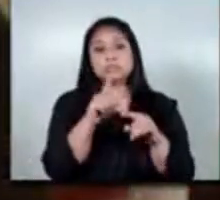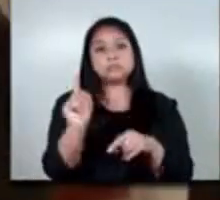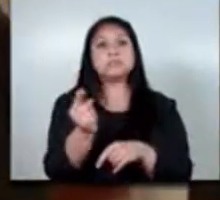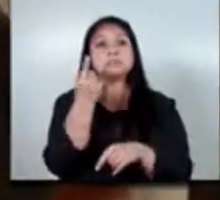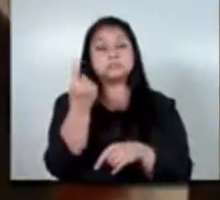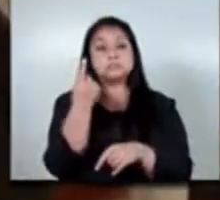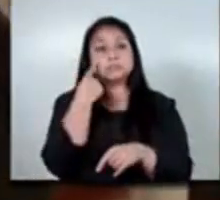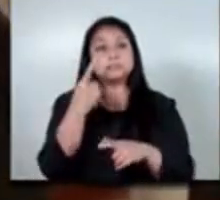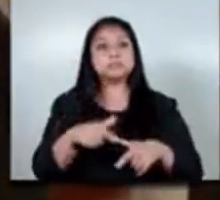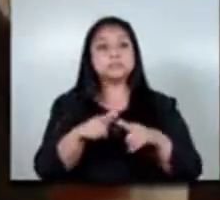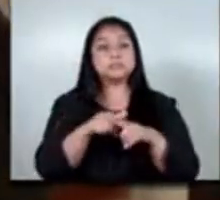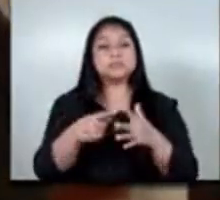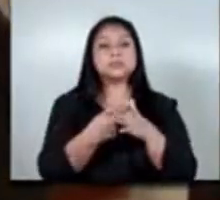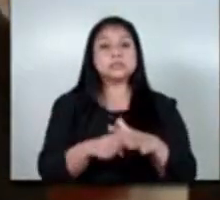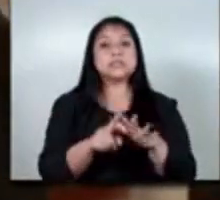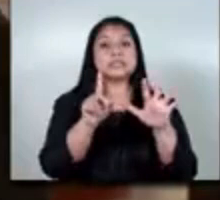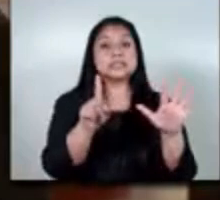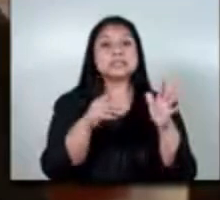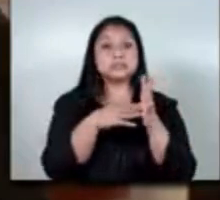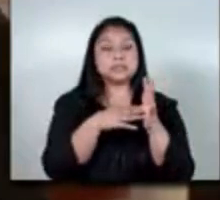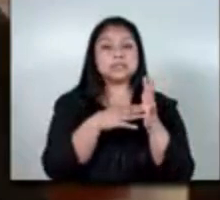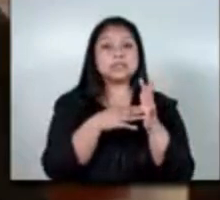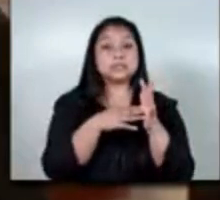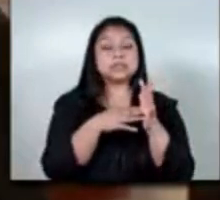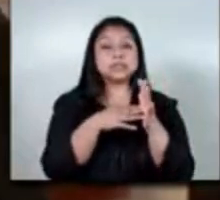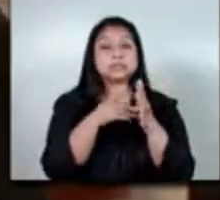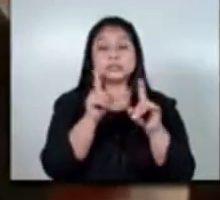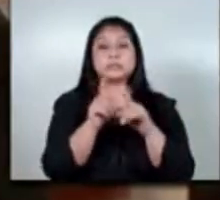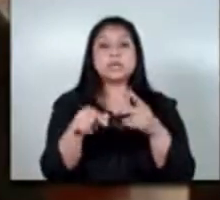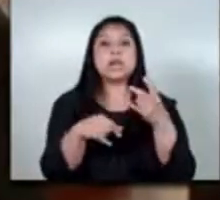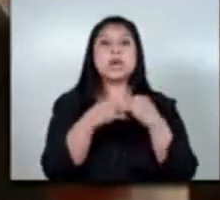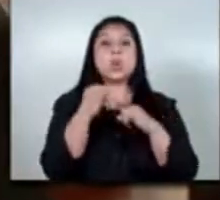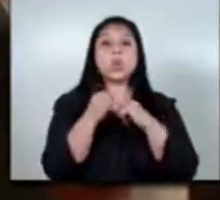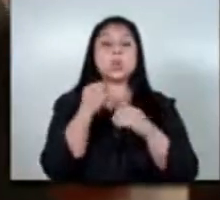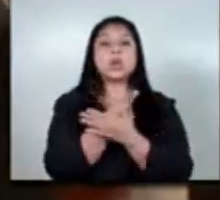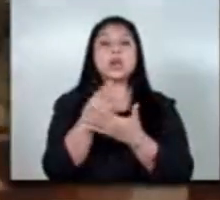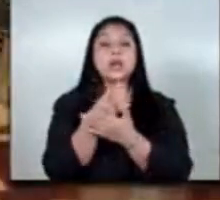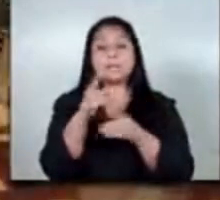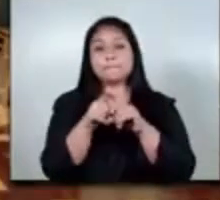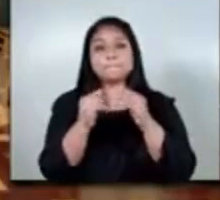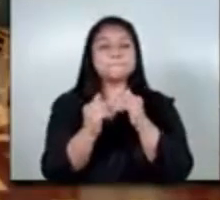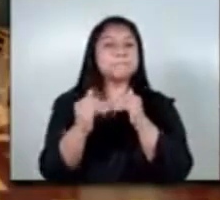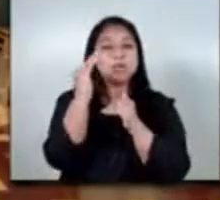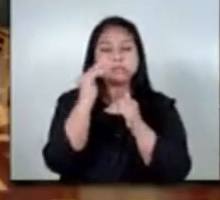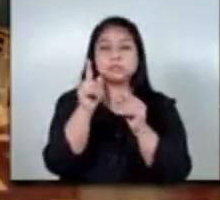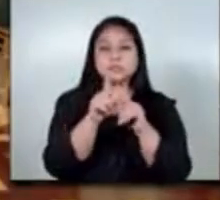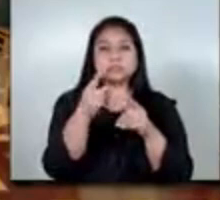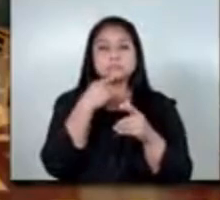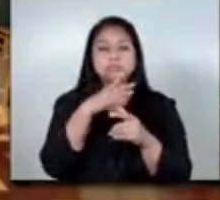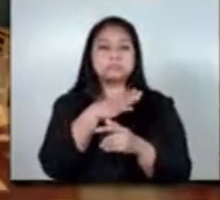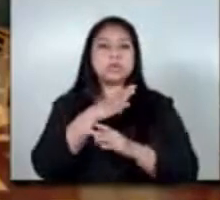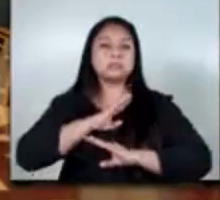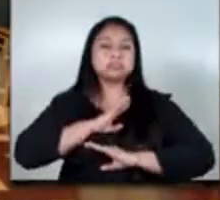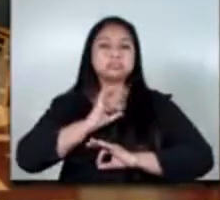con seis mil visas de este tipo y en la última semana aumentando la cantidad disponible para